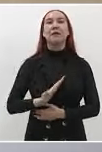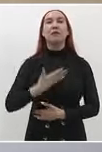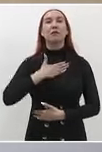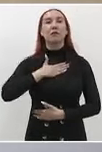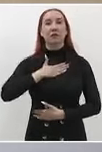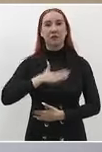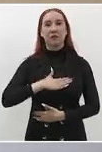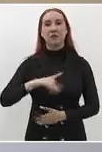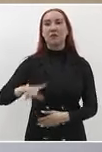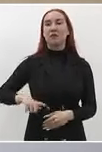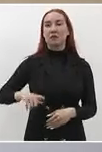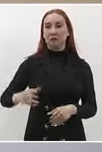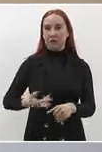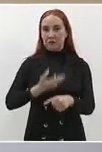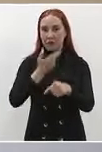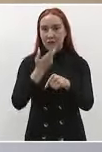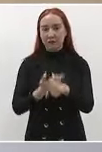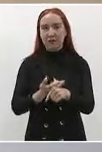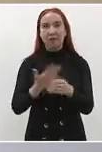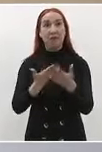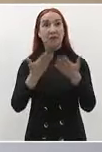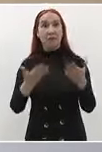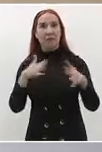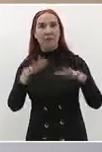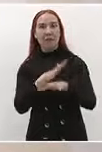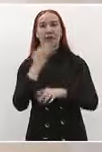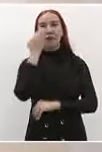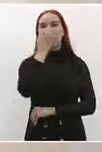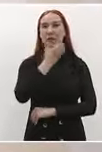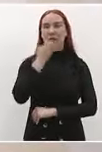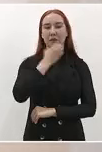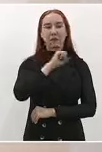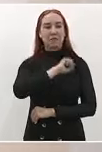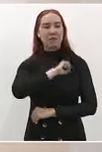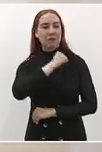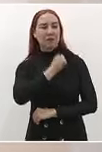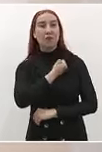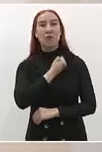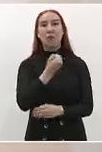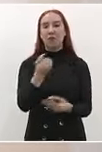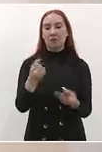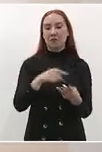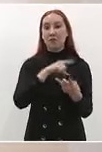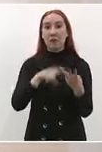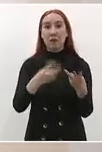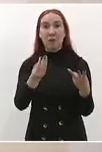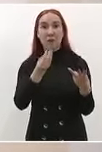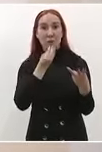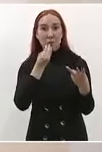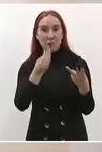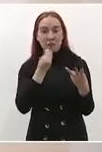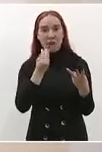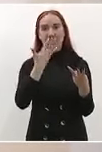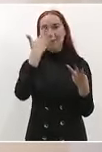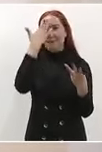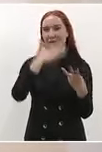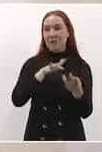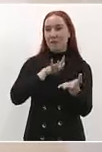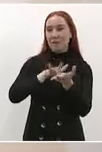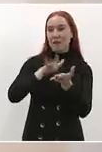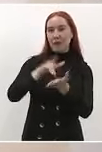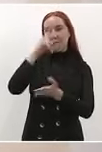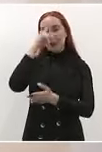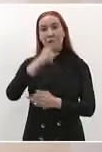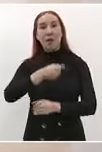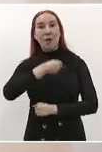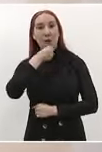igualdad para que ahora haya escuelas, salud, comida en las mesas de las personas de la tercera edad y recursos